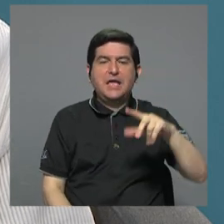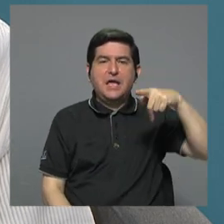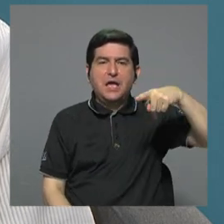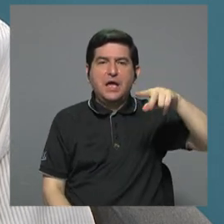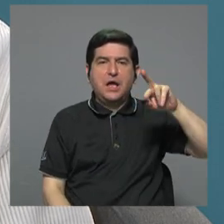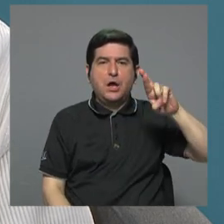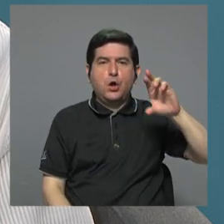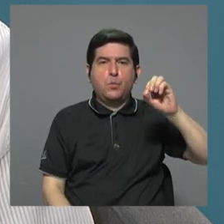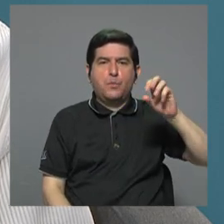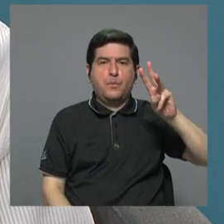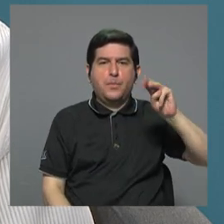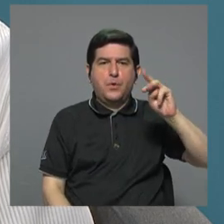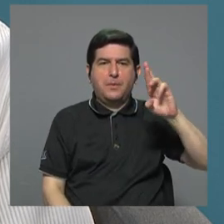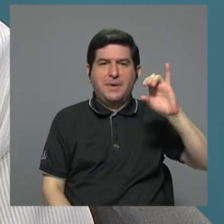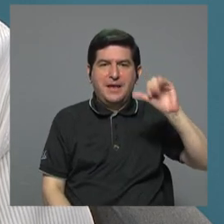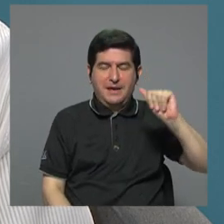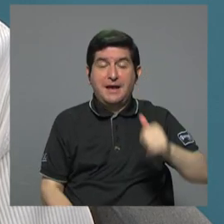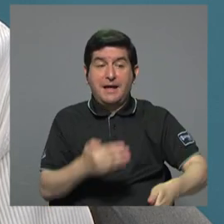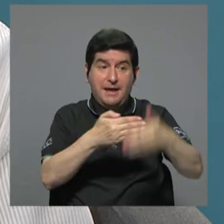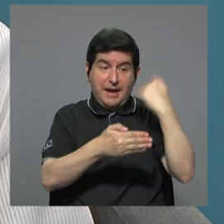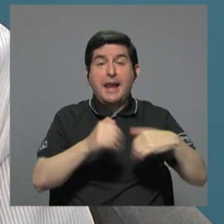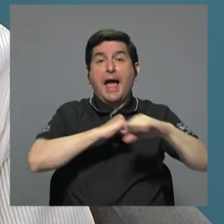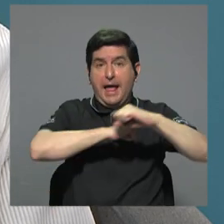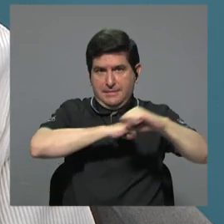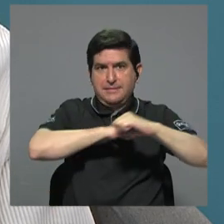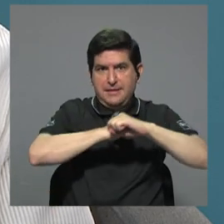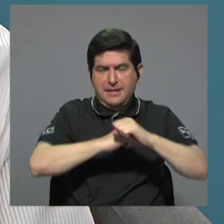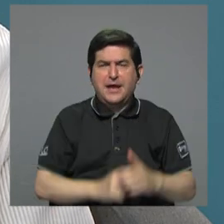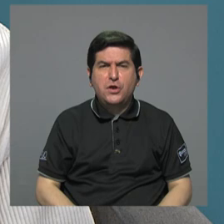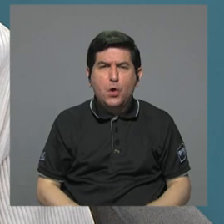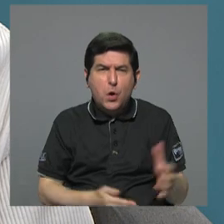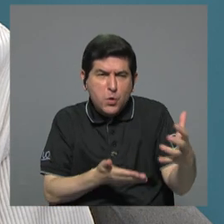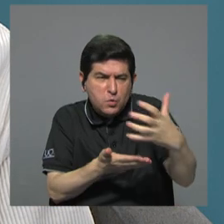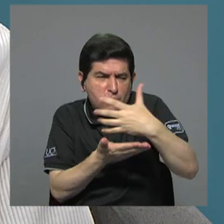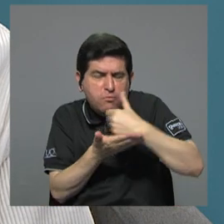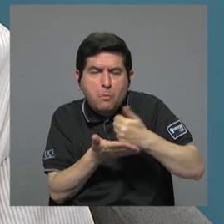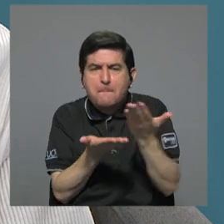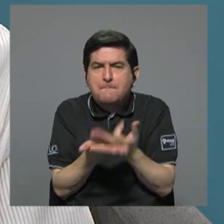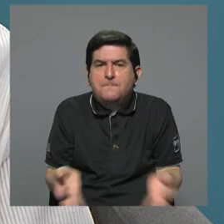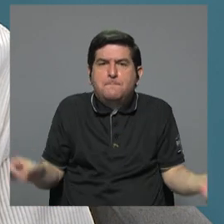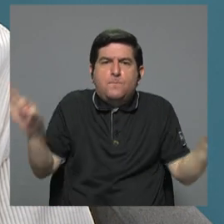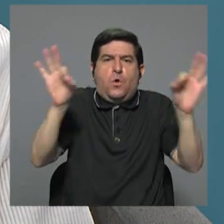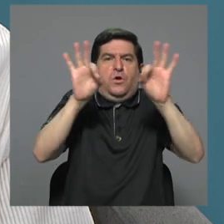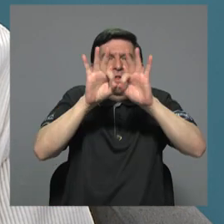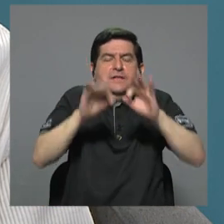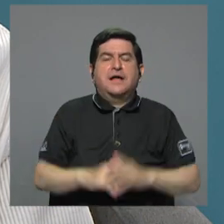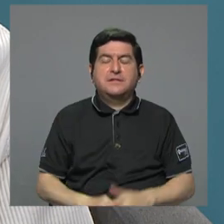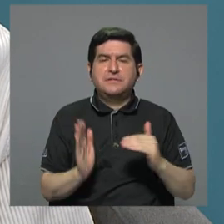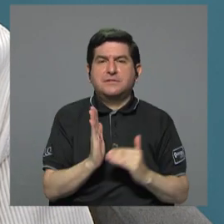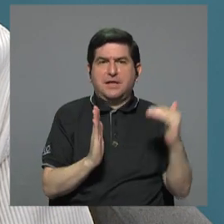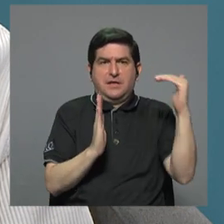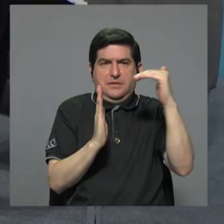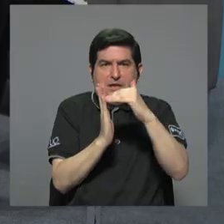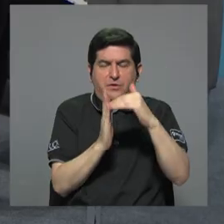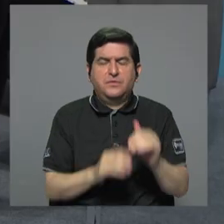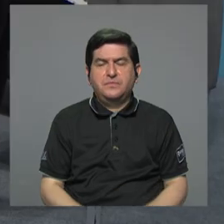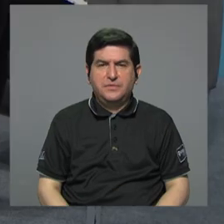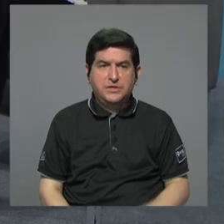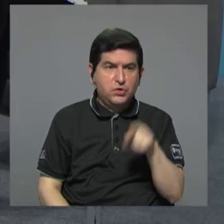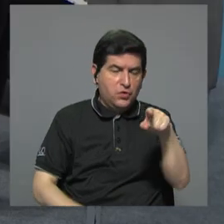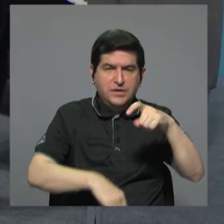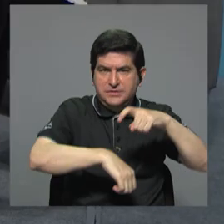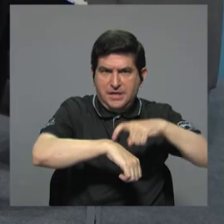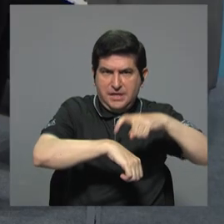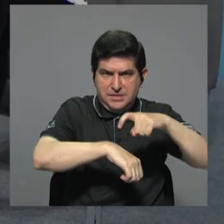los que concentraron en la campaña pasada, por ejemplo, una gran parte de los millones que salieron, que